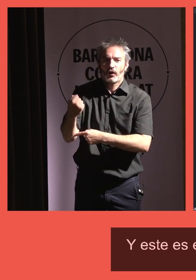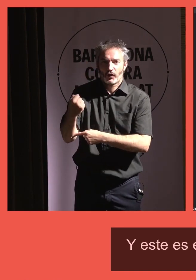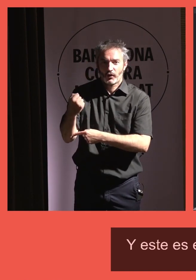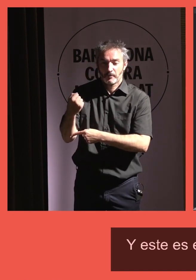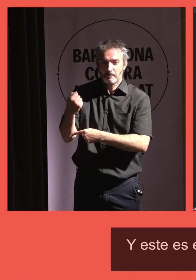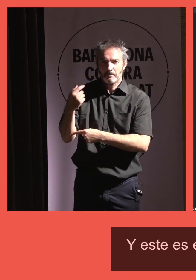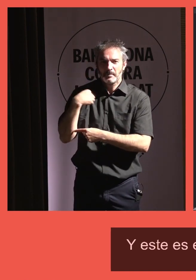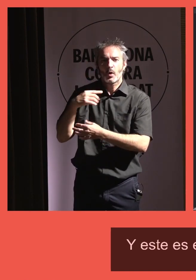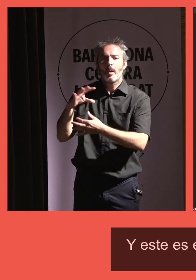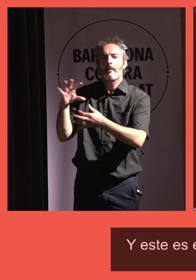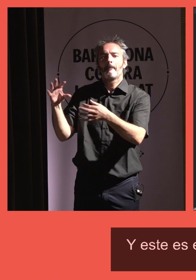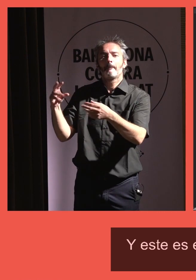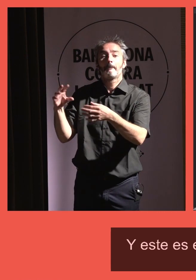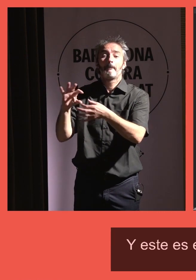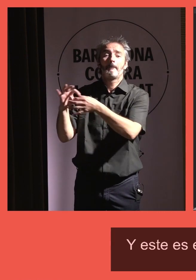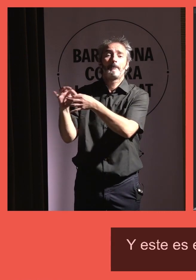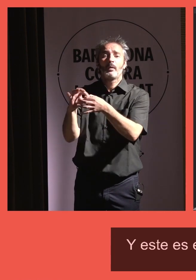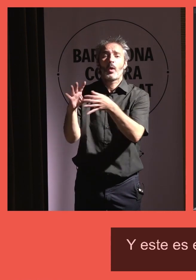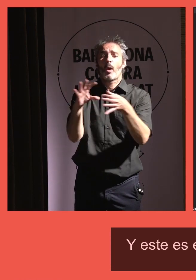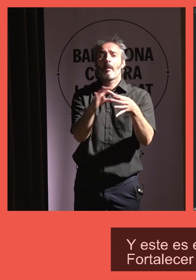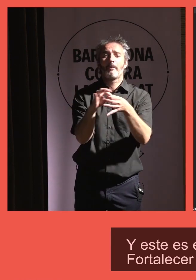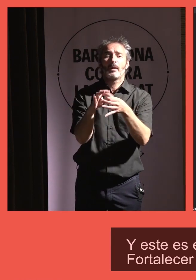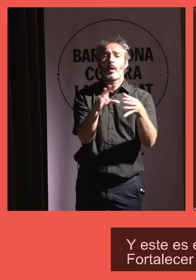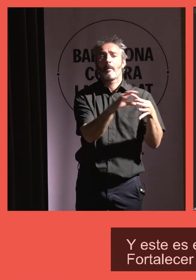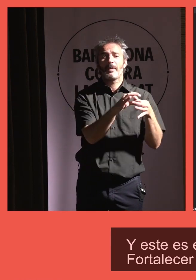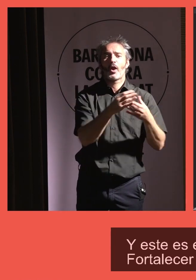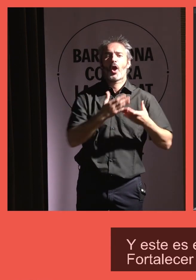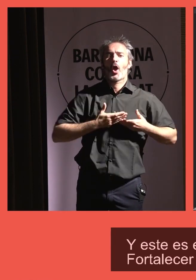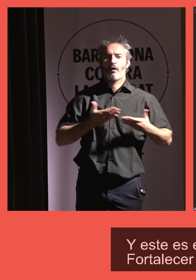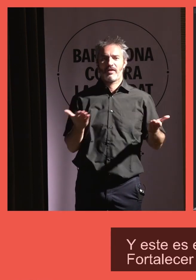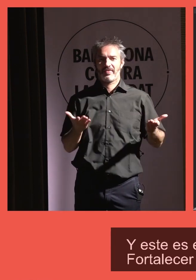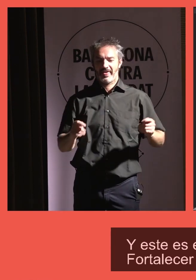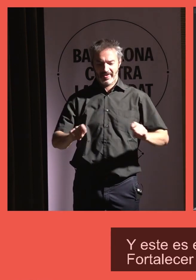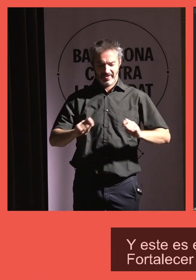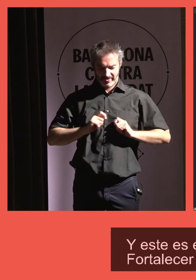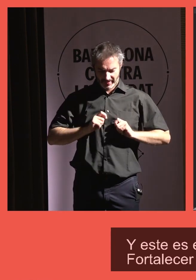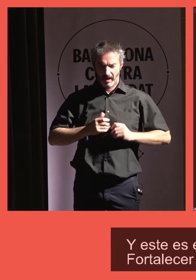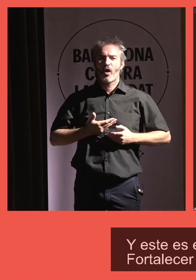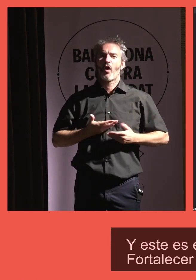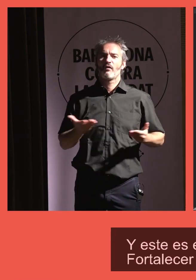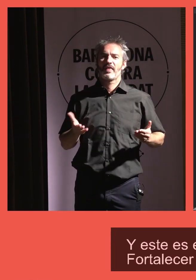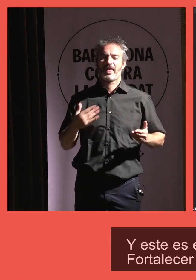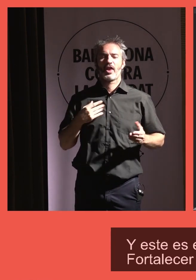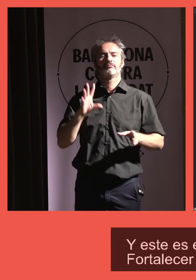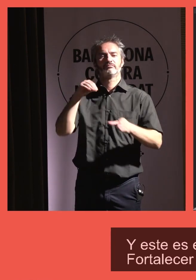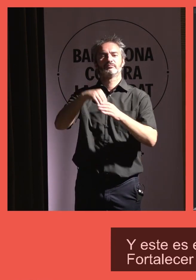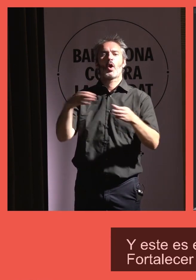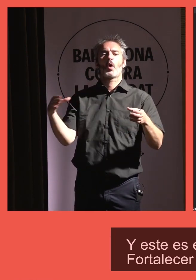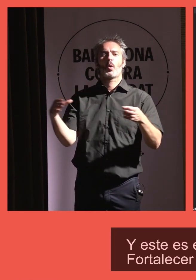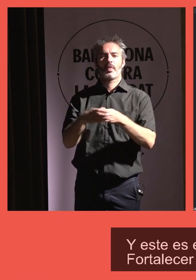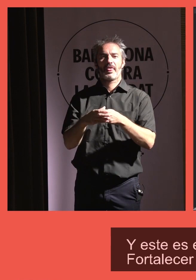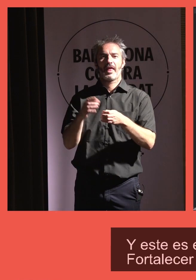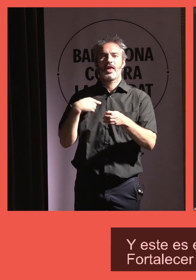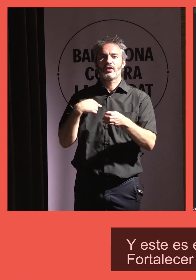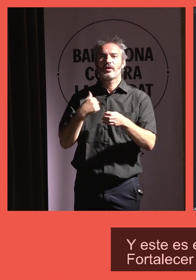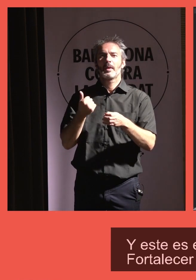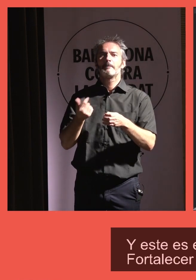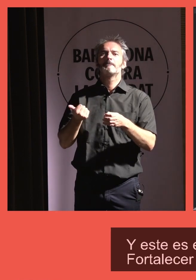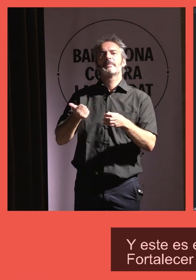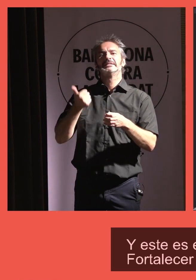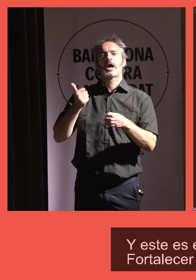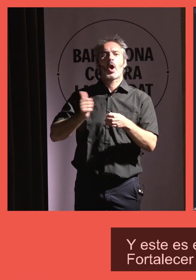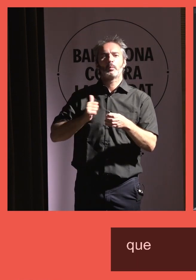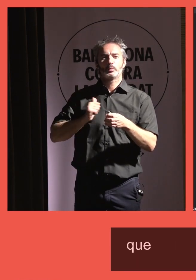también, ¿no? Esos vínculos de confianza hace que nos sintamos parte de una comunidad y que tengamos mayores oportunidades,